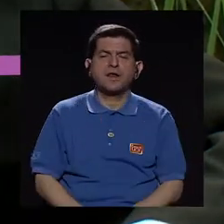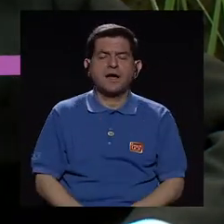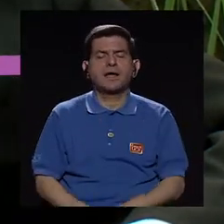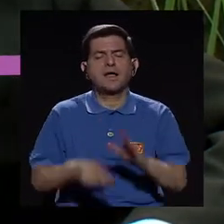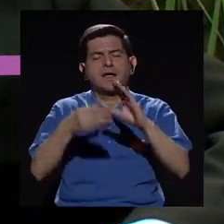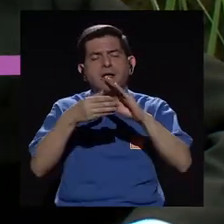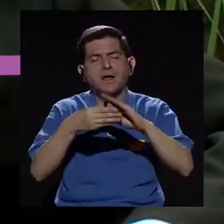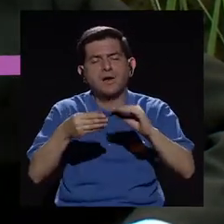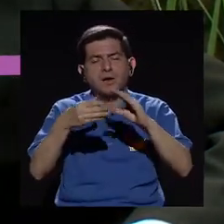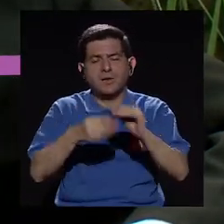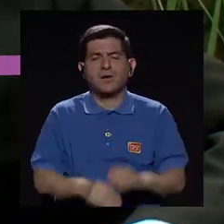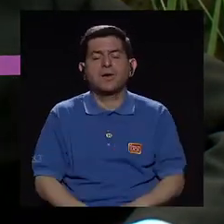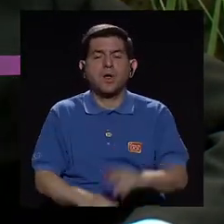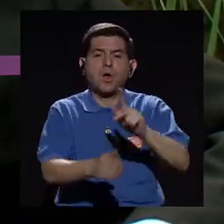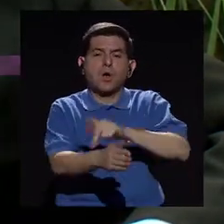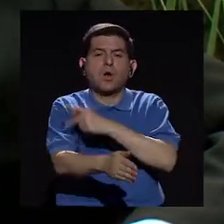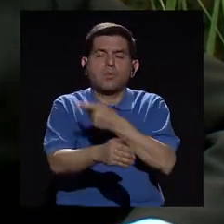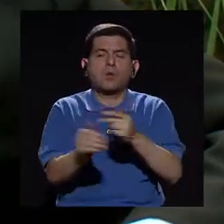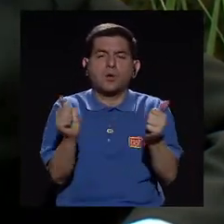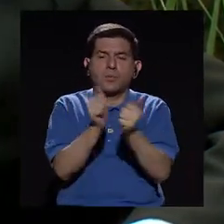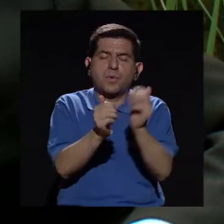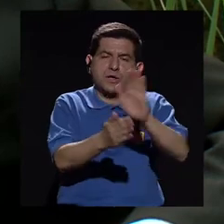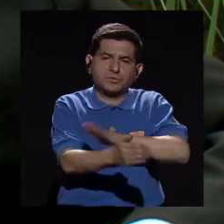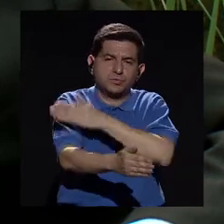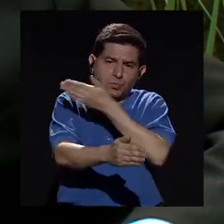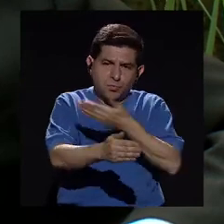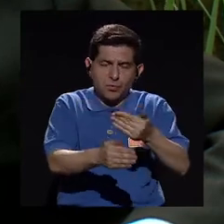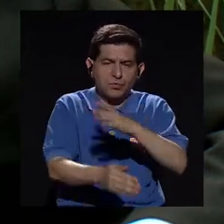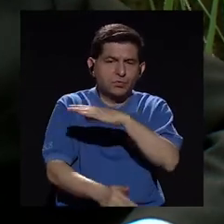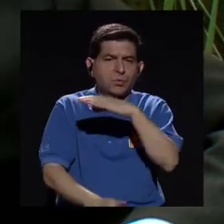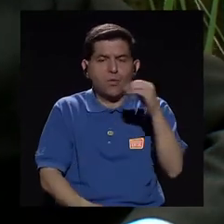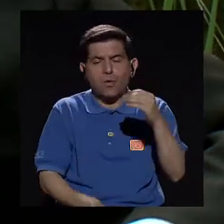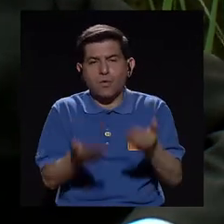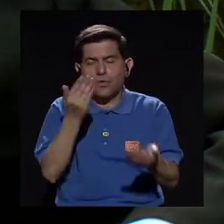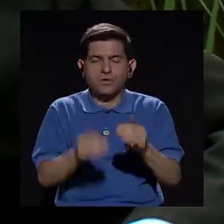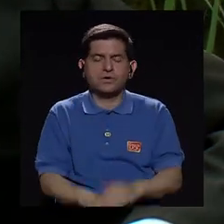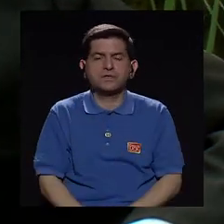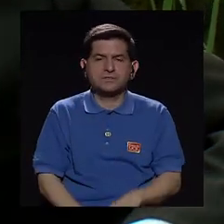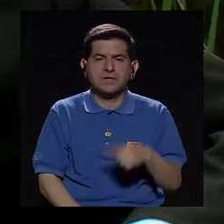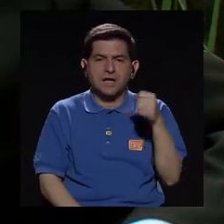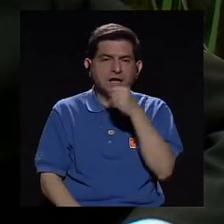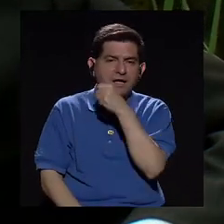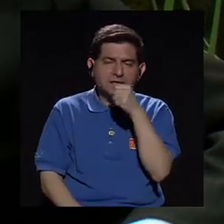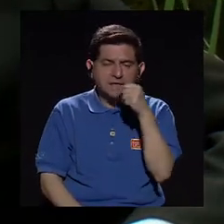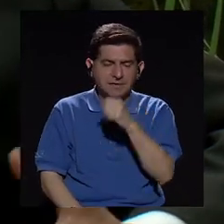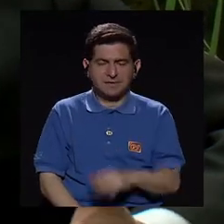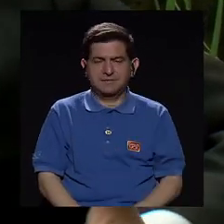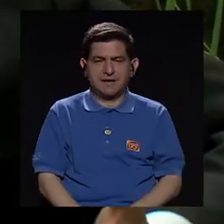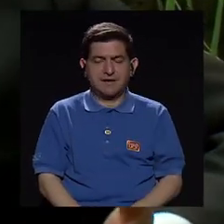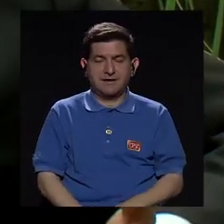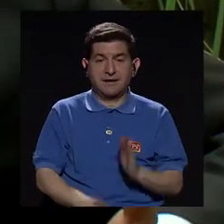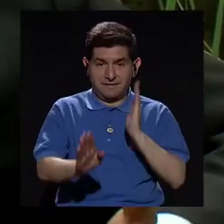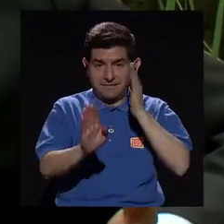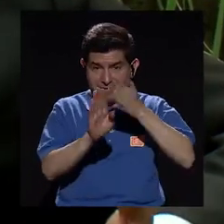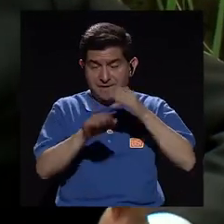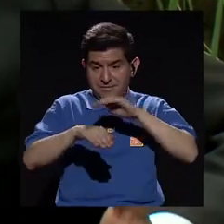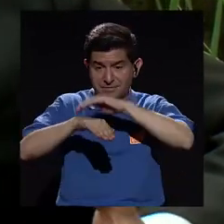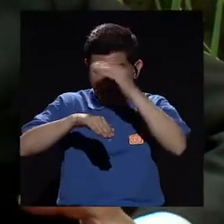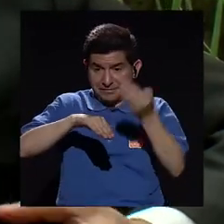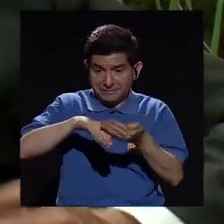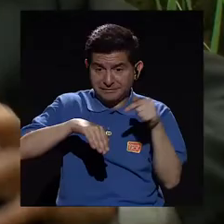recitar poemas musicalizados, si le pudiéramos recitar canciones de cuna, cantarle,